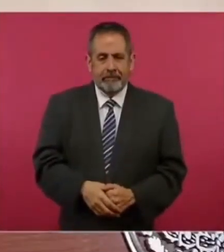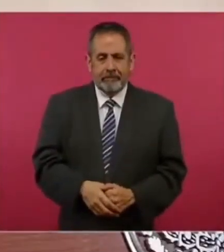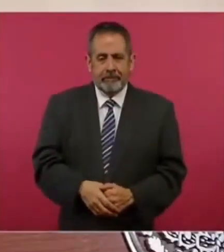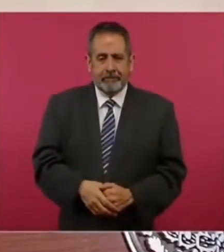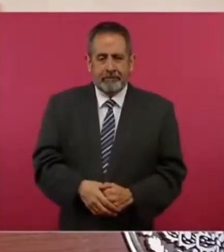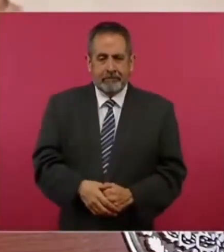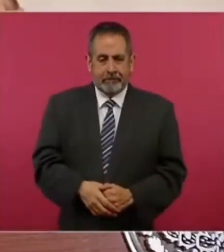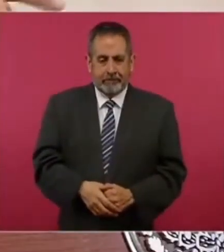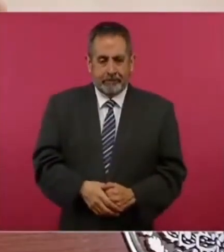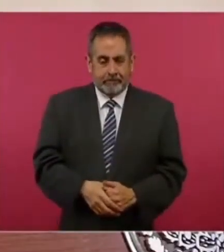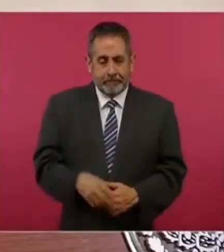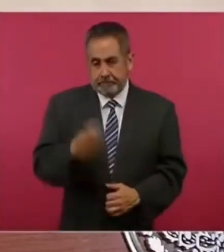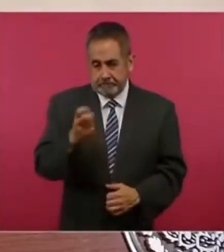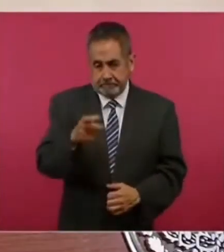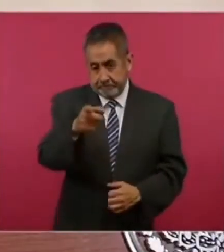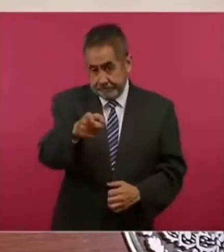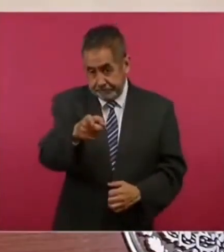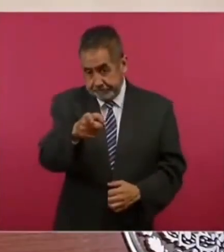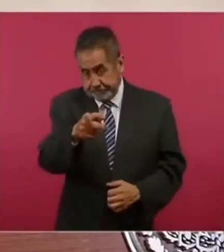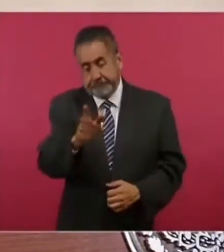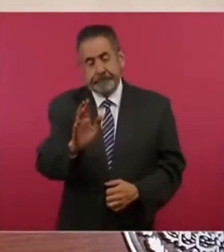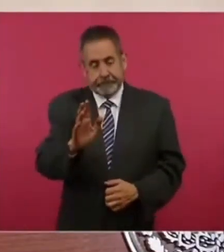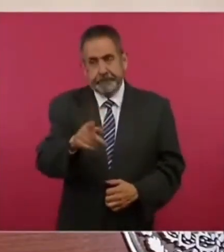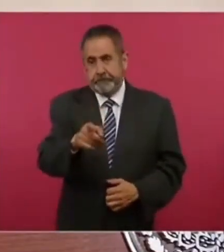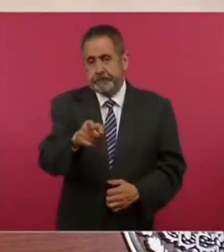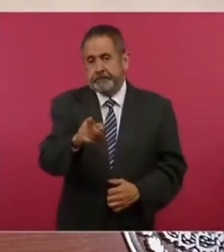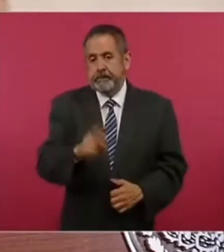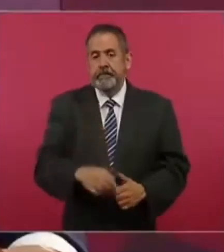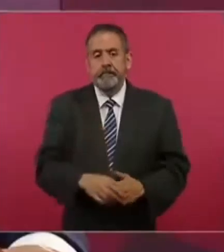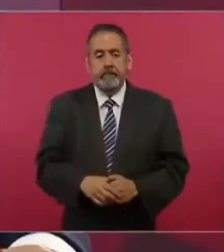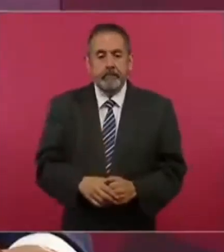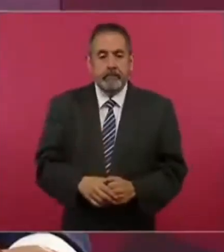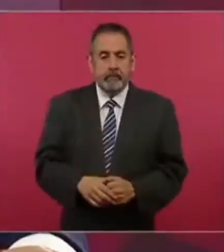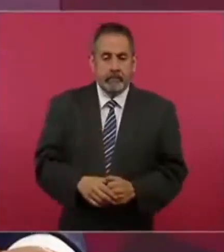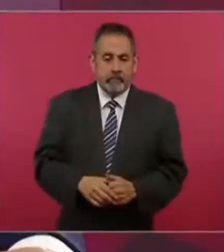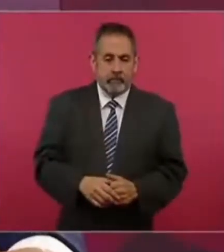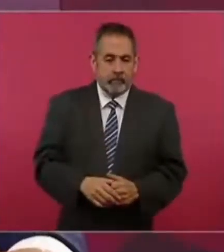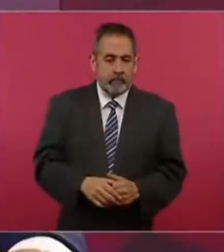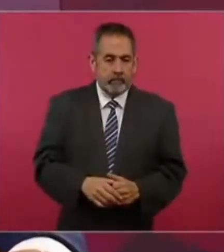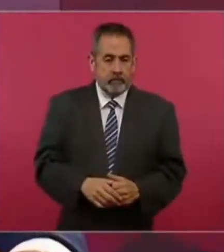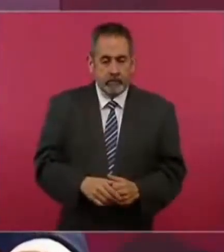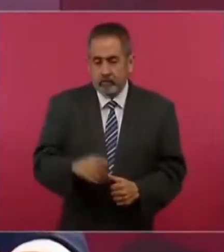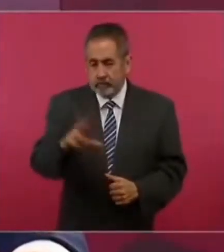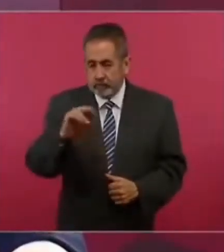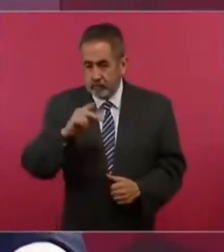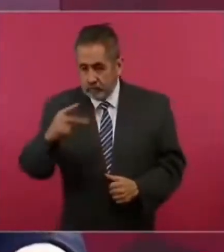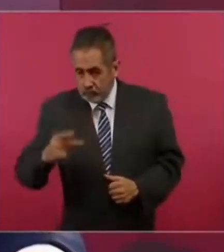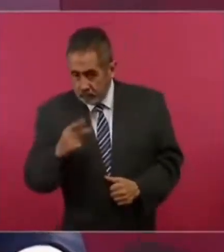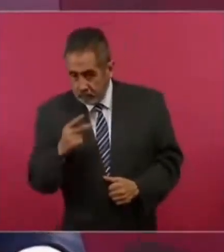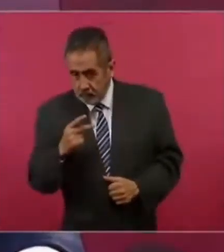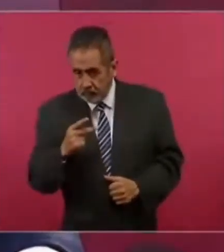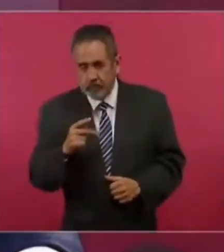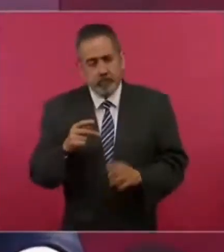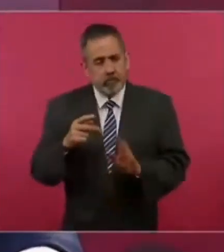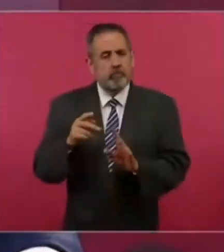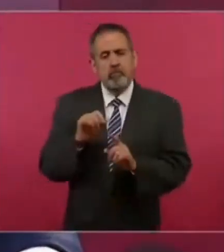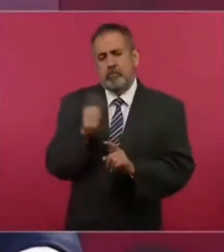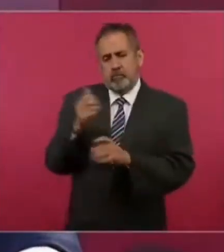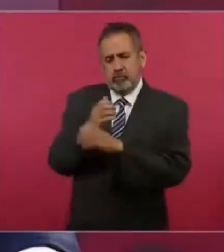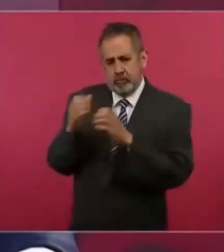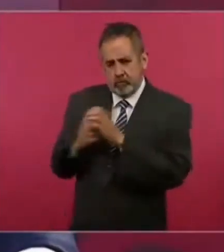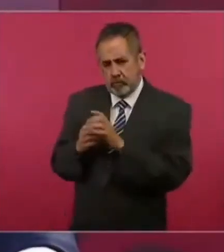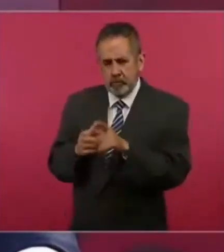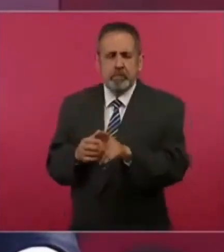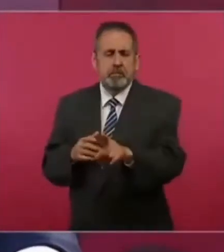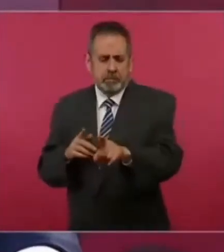Por eso, aunque tú estás preguntando sobre otra